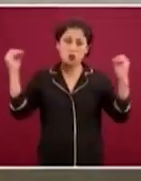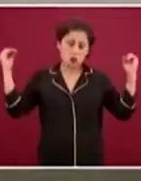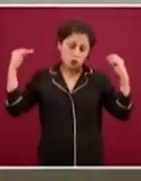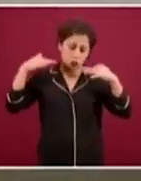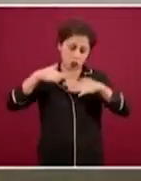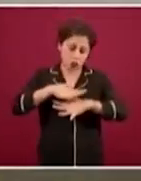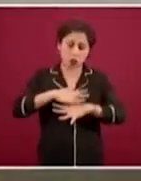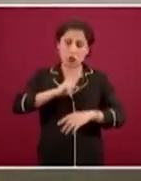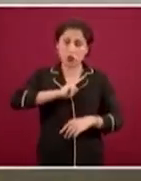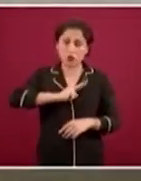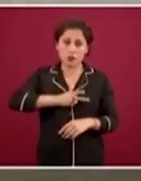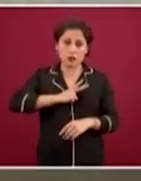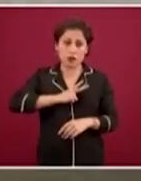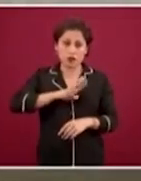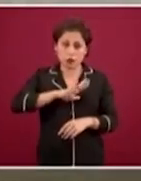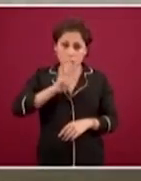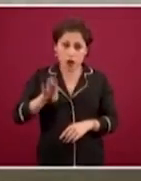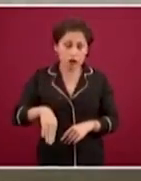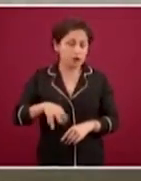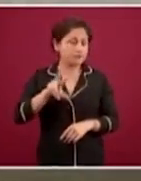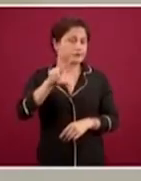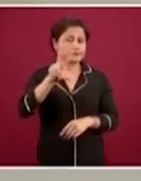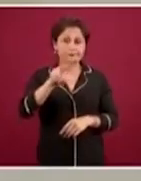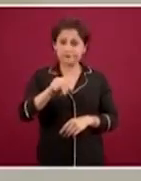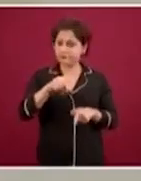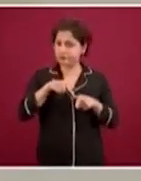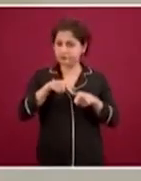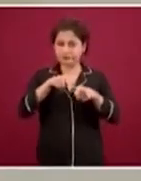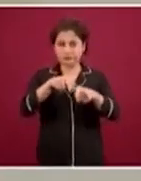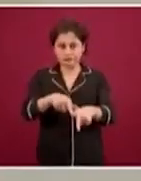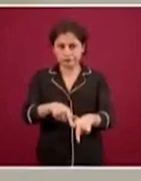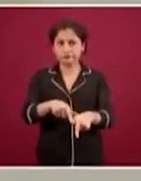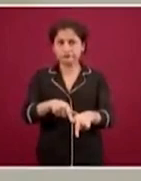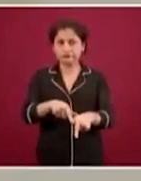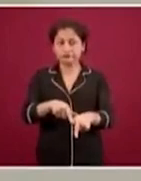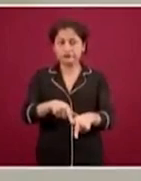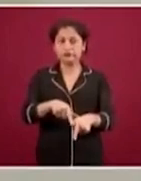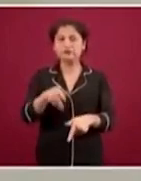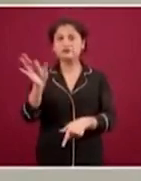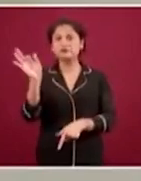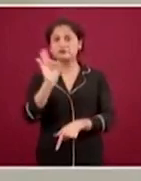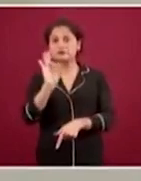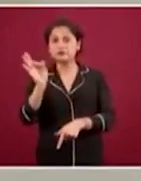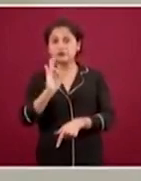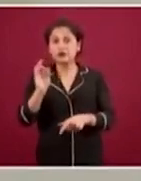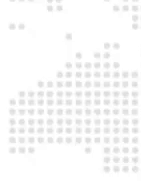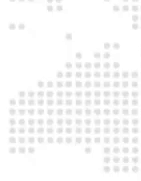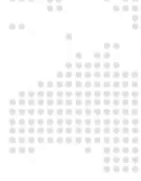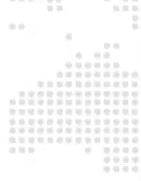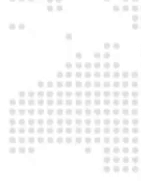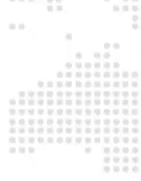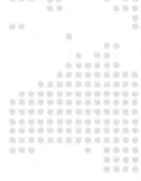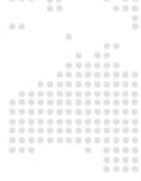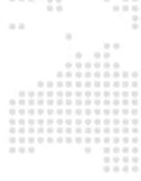para inactivar al virus. Y tenemos el efecto opuesto, riesgo de propagación de infecciones.